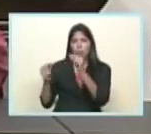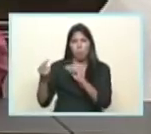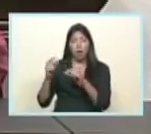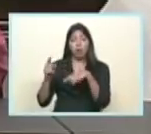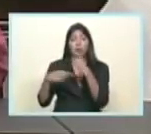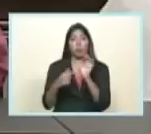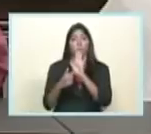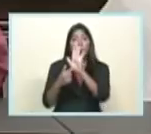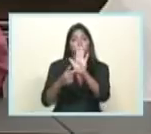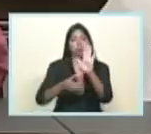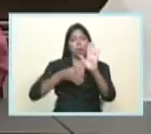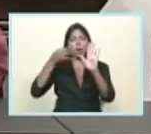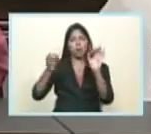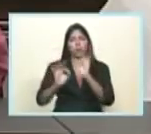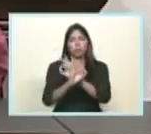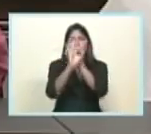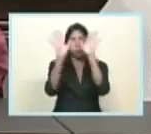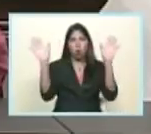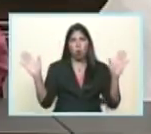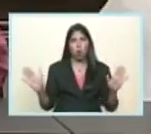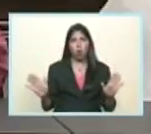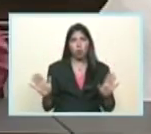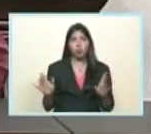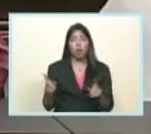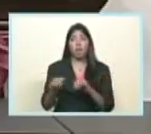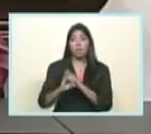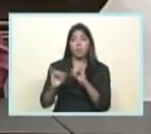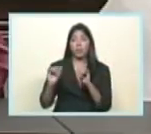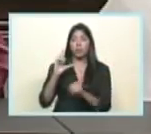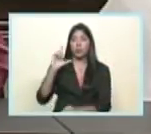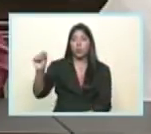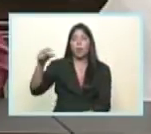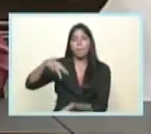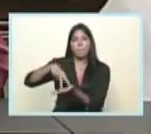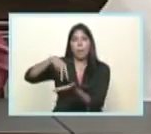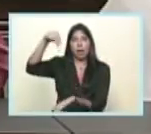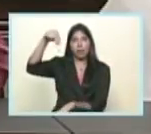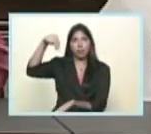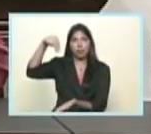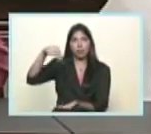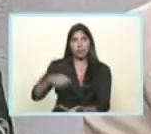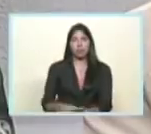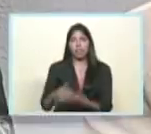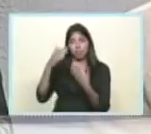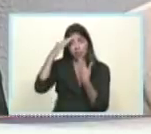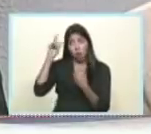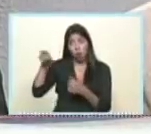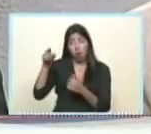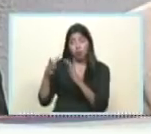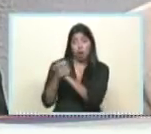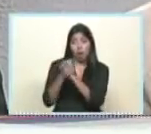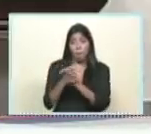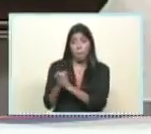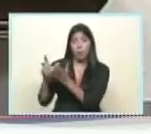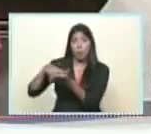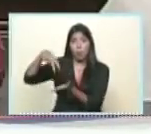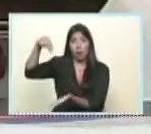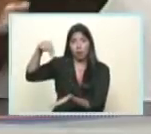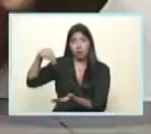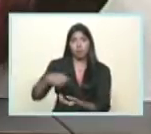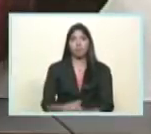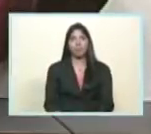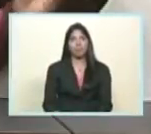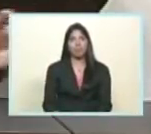educativos de la Revolución. De aquí va saliendo a París, Elías. Saludos a todos nuestros amigos por París. Igualmente, el